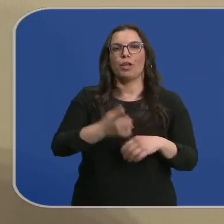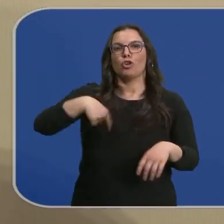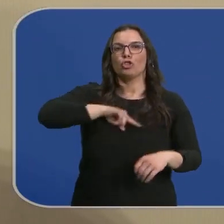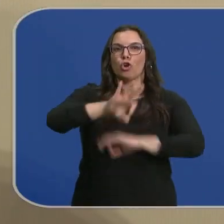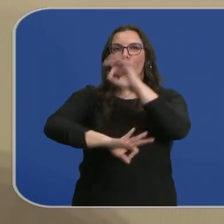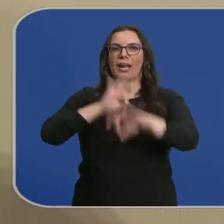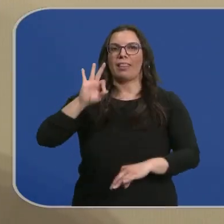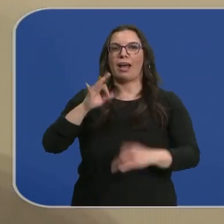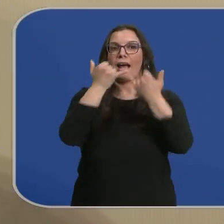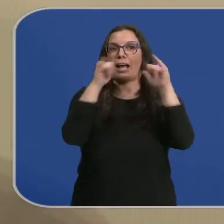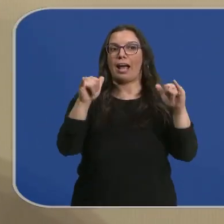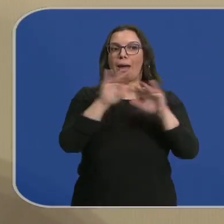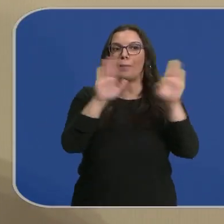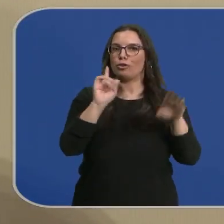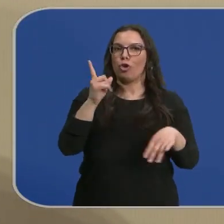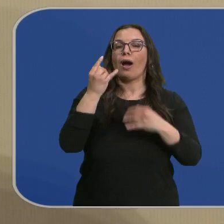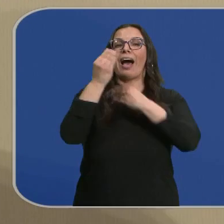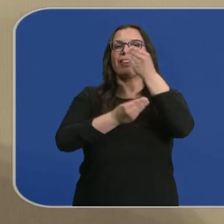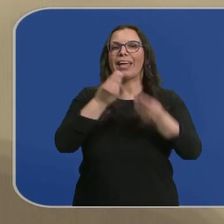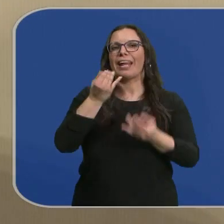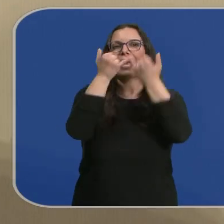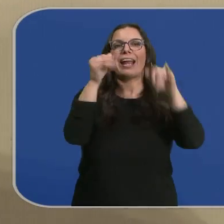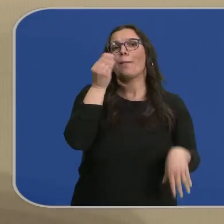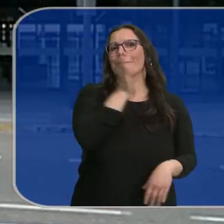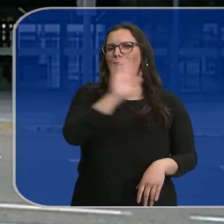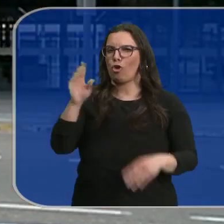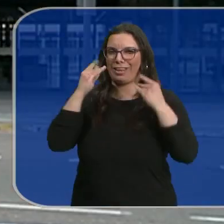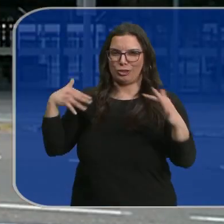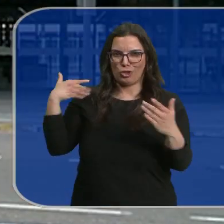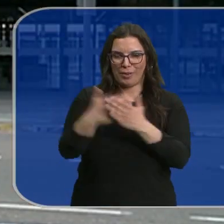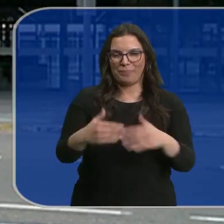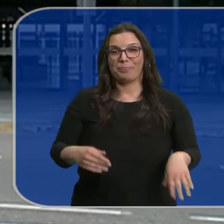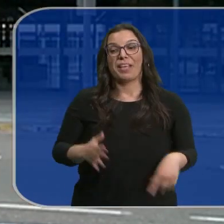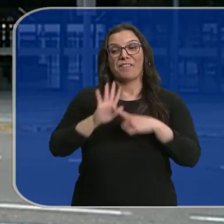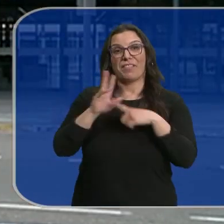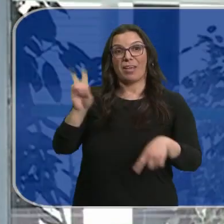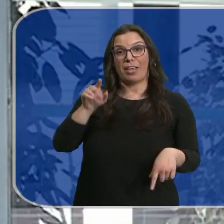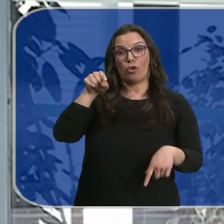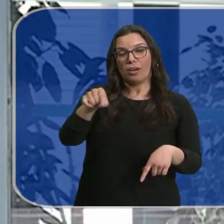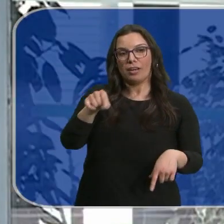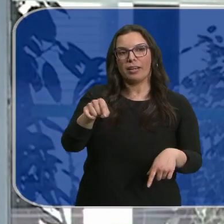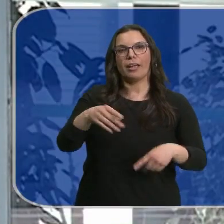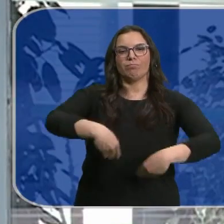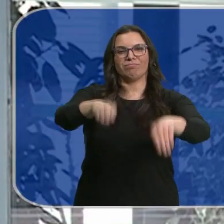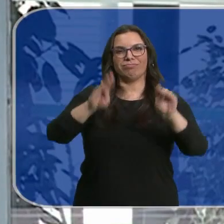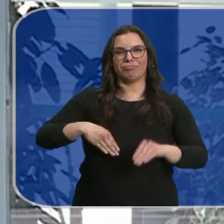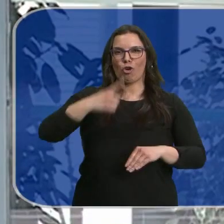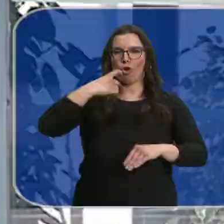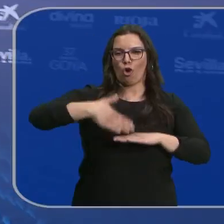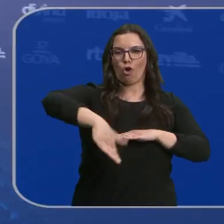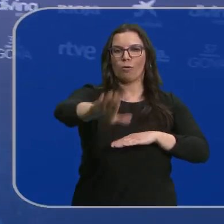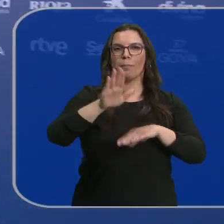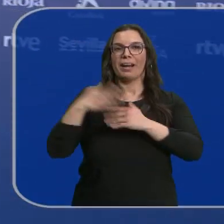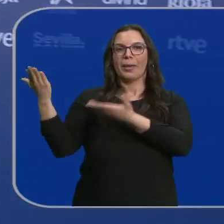hacer la gala de los Goya. Vamos a hacer la mejor gala de los Goya de la historia. La feria de Valladolid extenderá la alfombra para 3.000